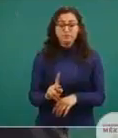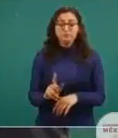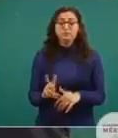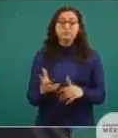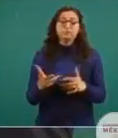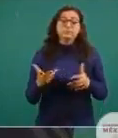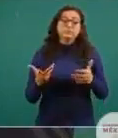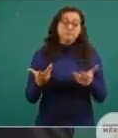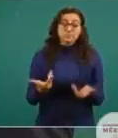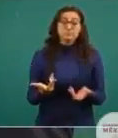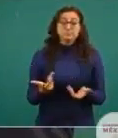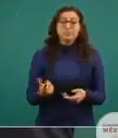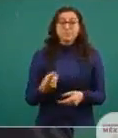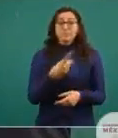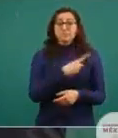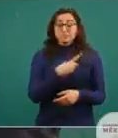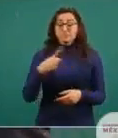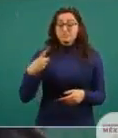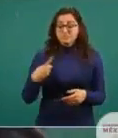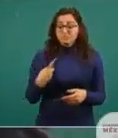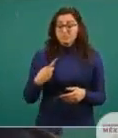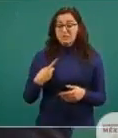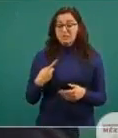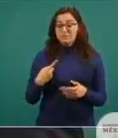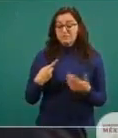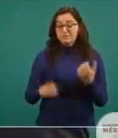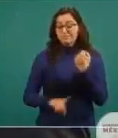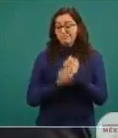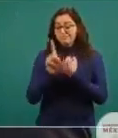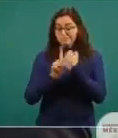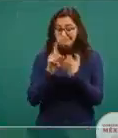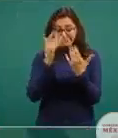atender así el problema.